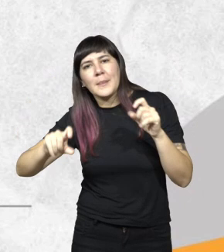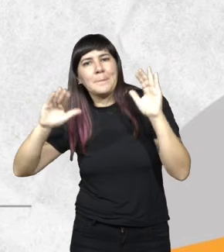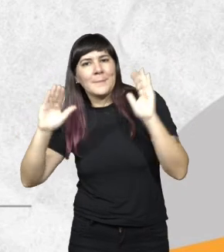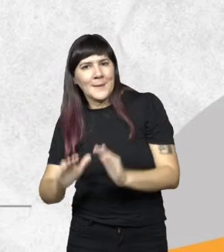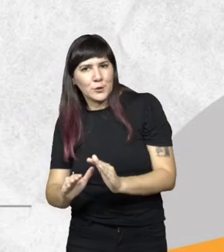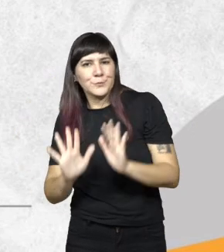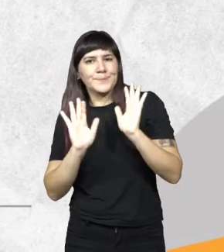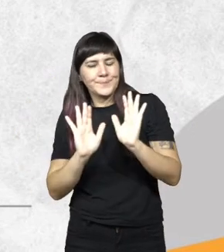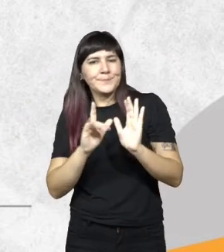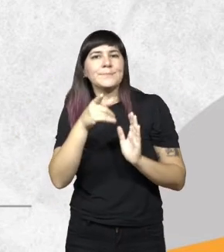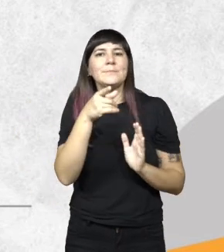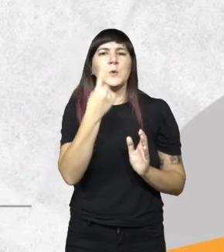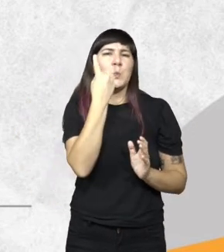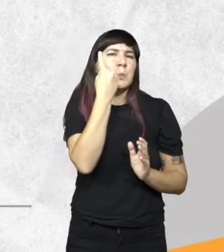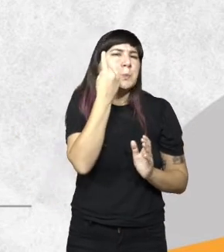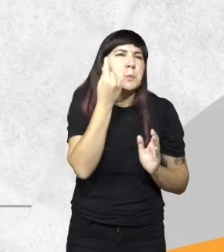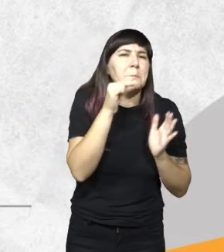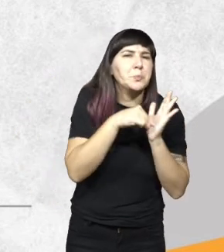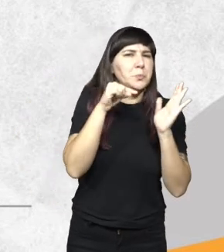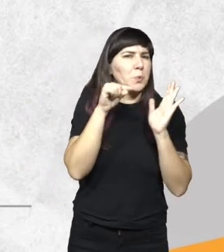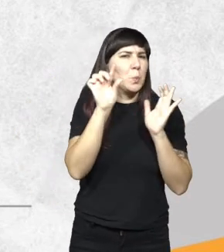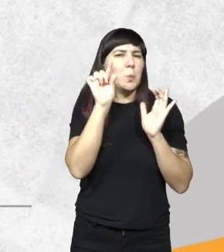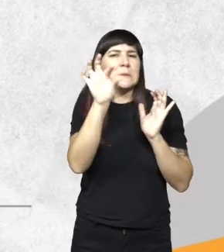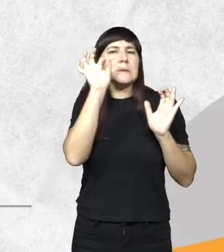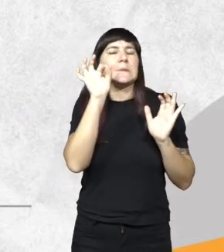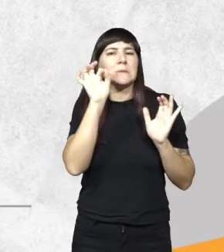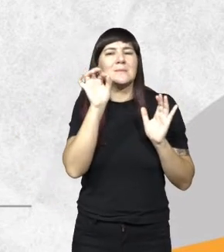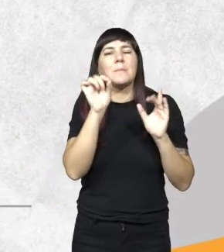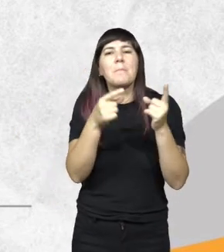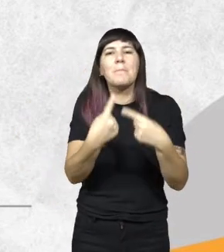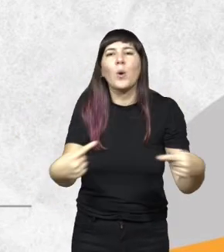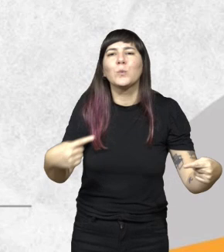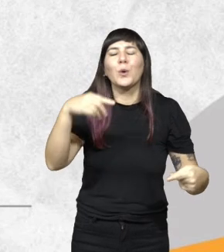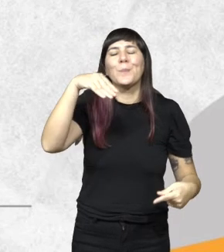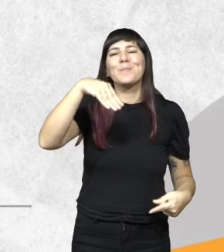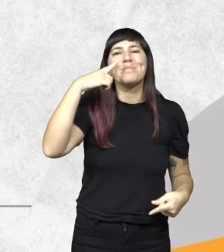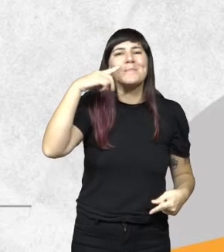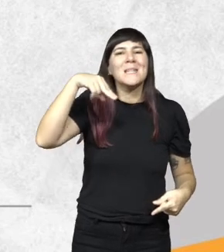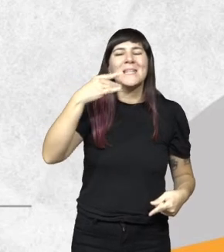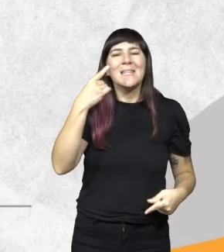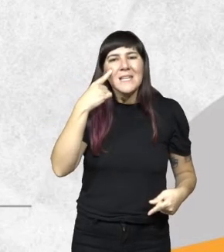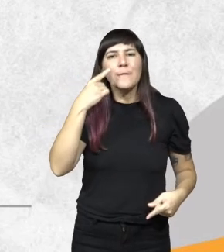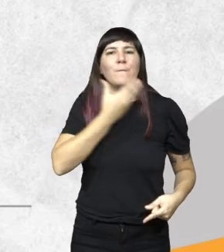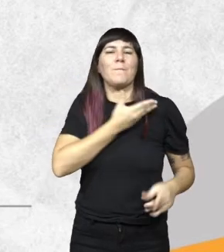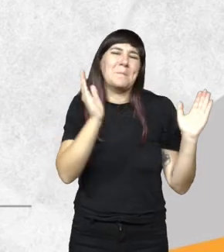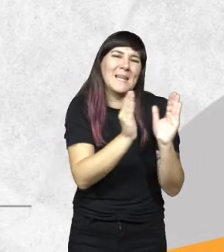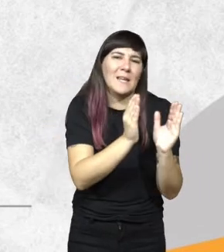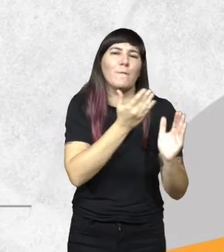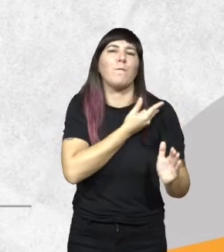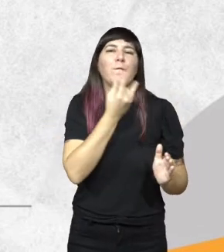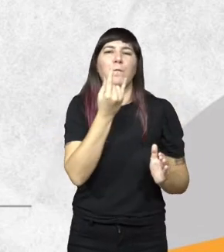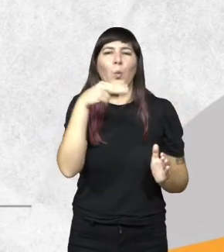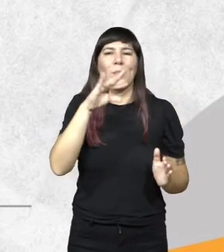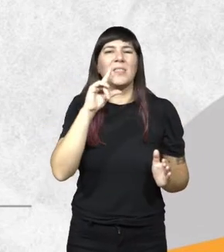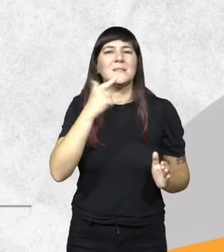atenuar el único atenuante es para aquellos productores minifundistas es decir productores de menos de 50 hectáreas en caña de